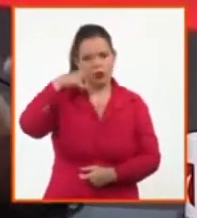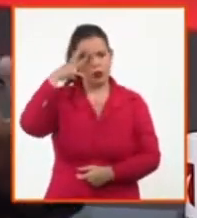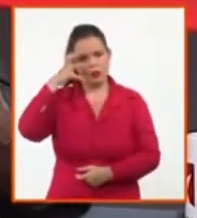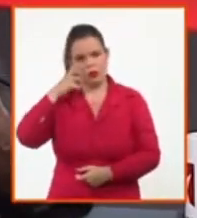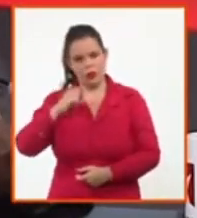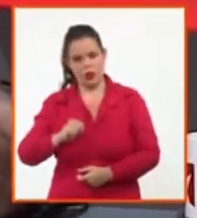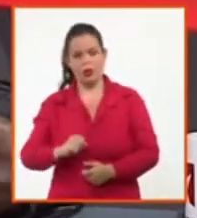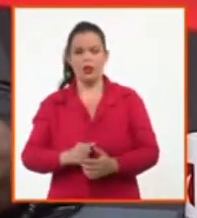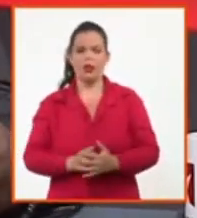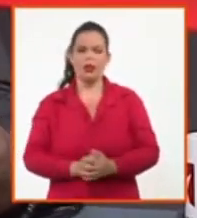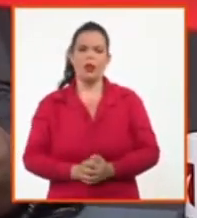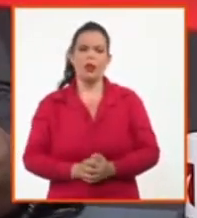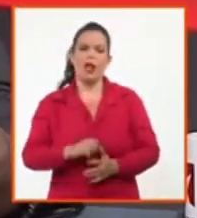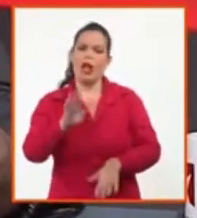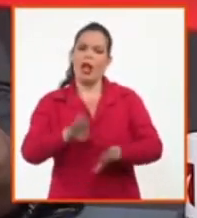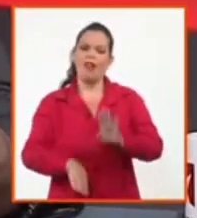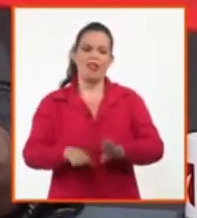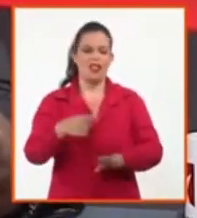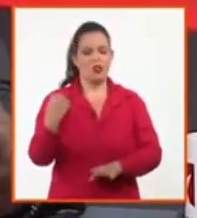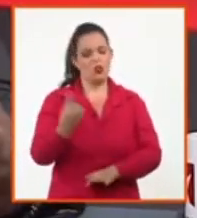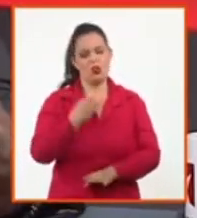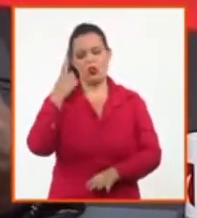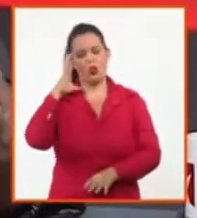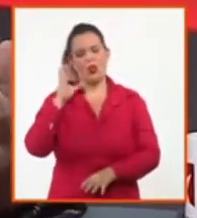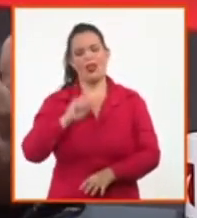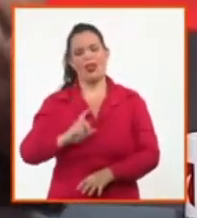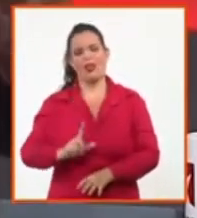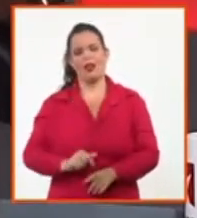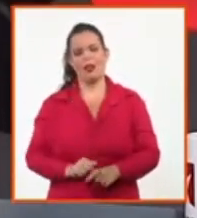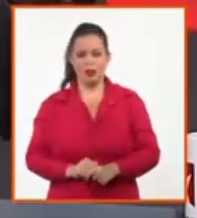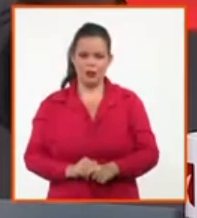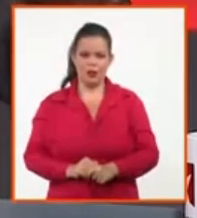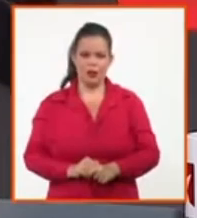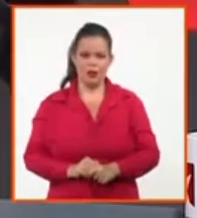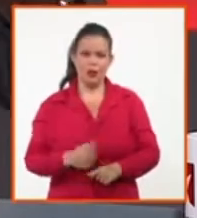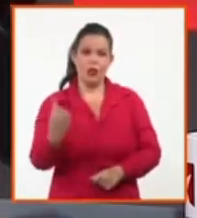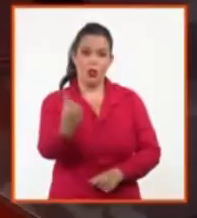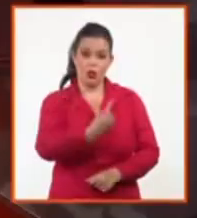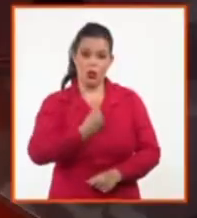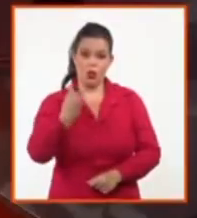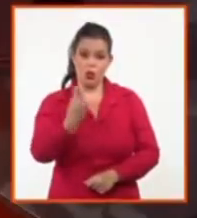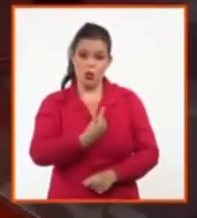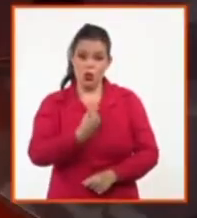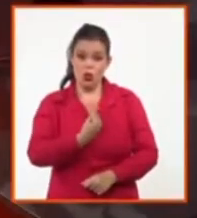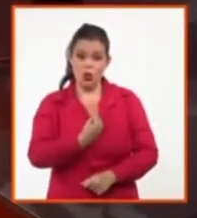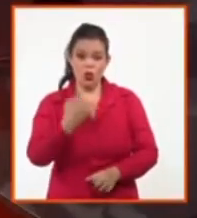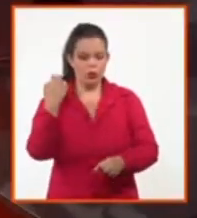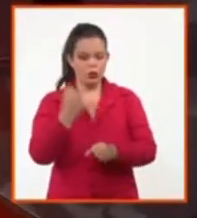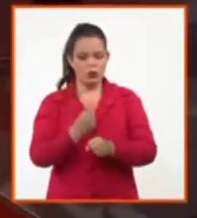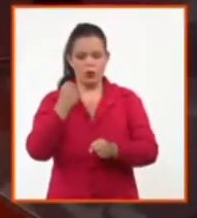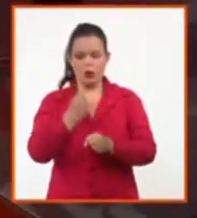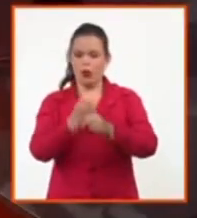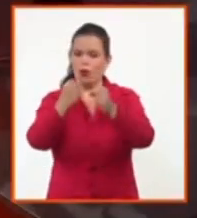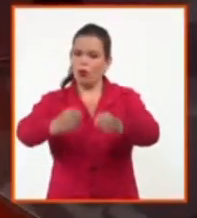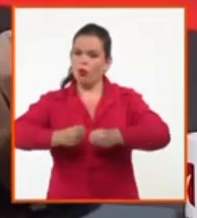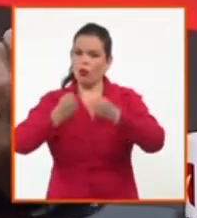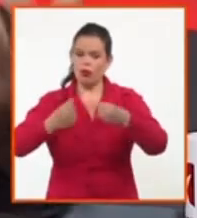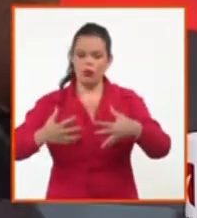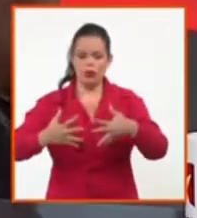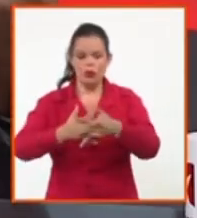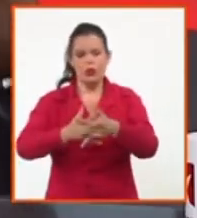cuenta de las cosas que hacemos los cubanos y a veces las cosas que hacemos juntos todos en esta capacidad.